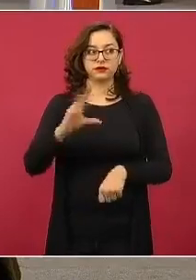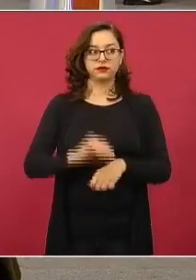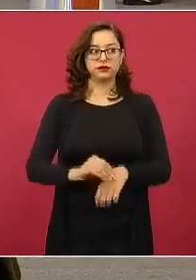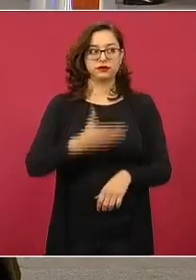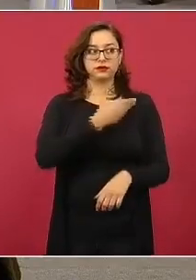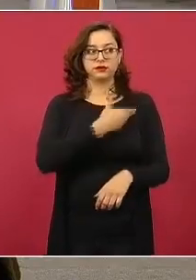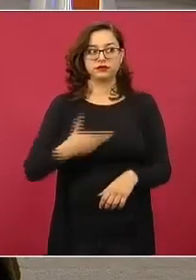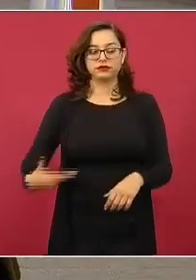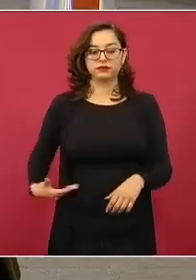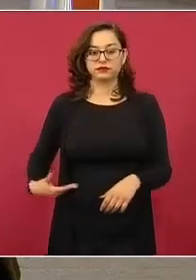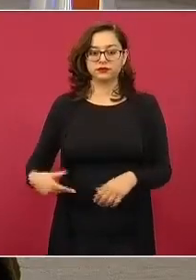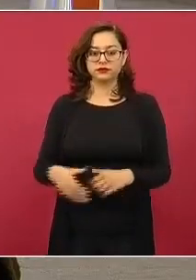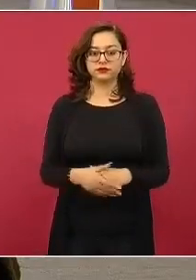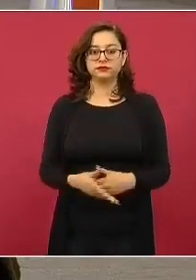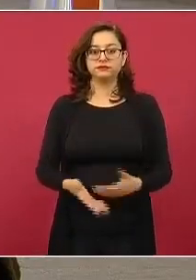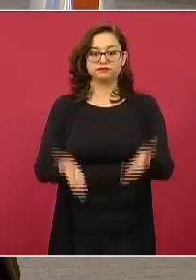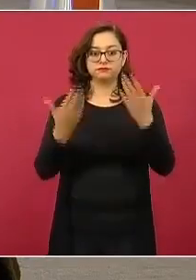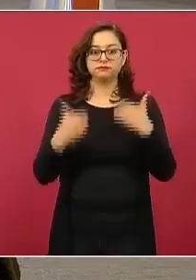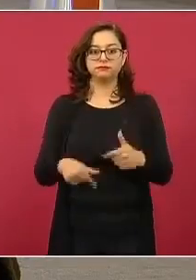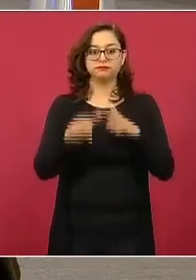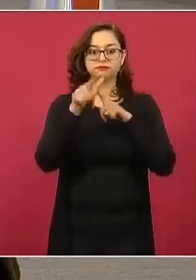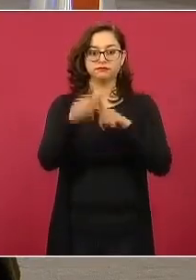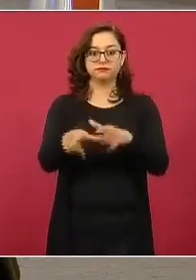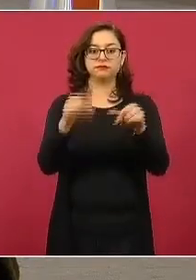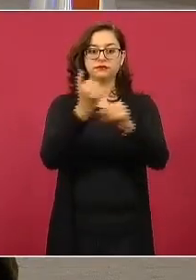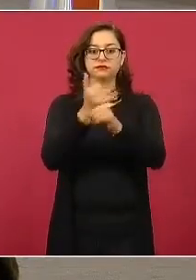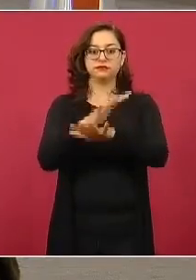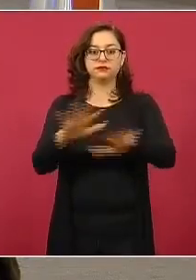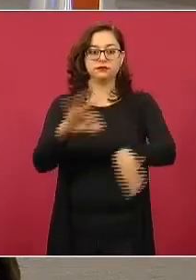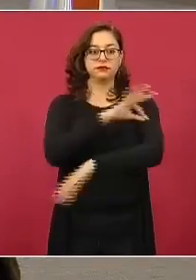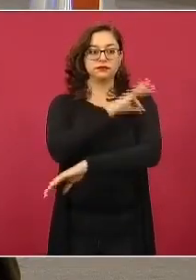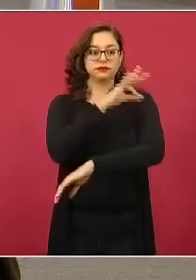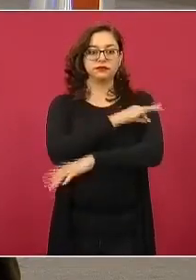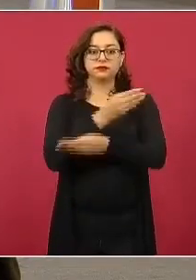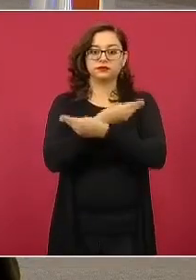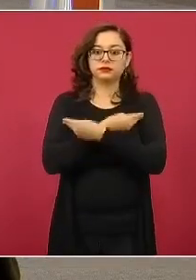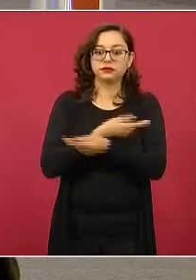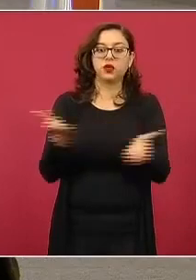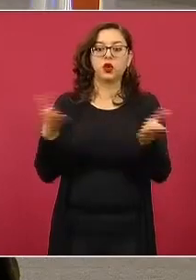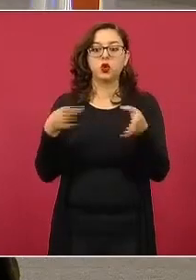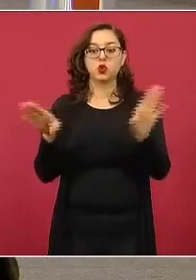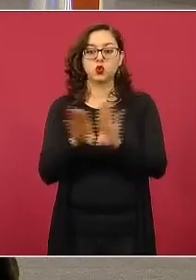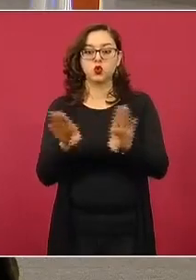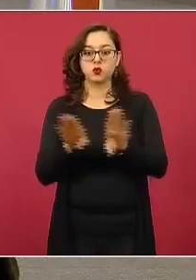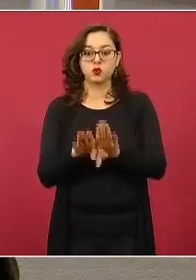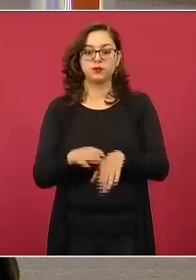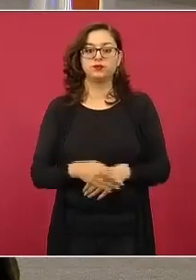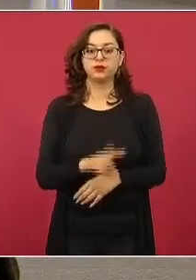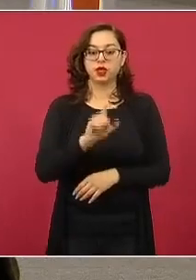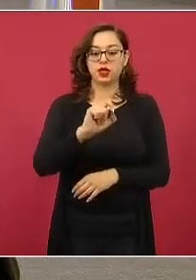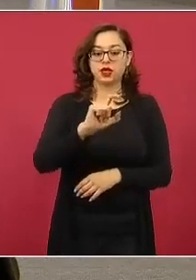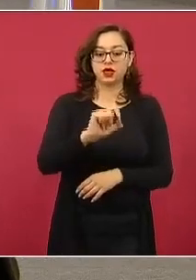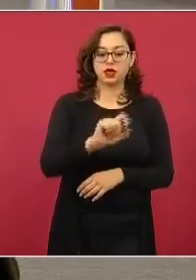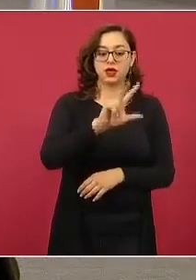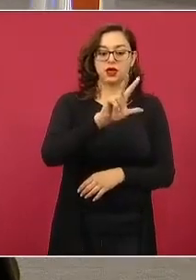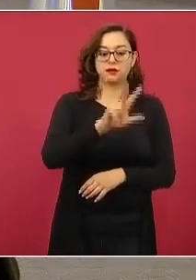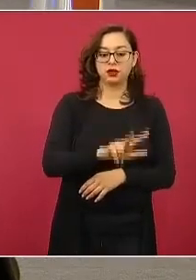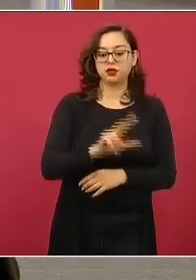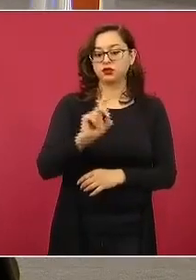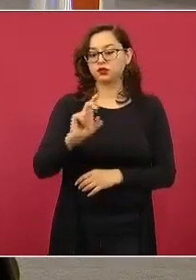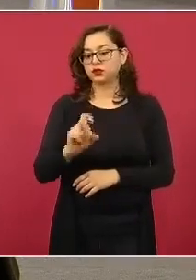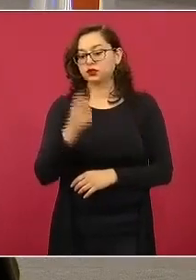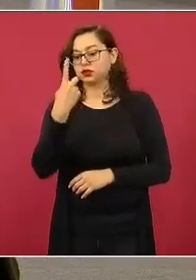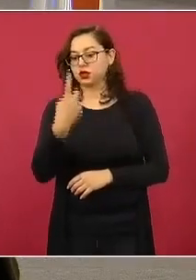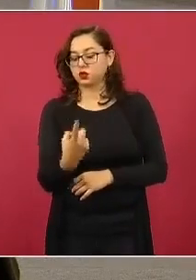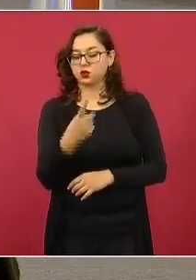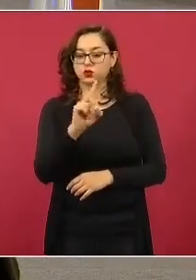Vamos a continuar con el informe de distribución de vacunas. Entre el 28 y el 31 de diciembre